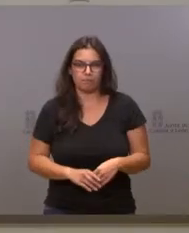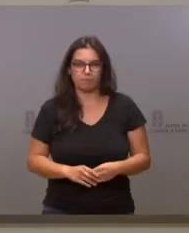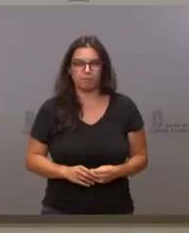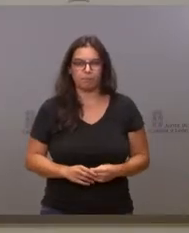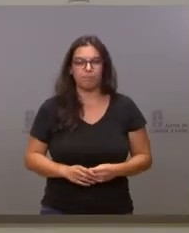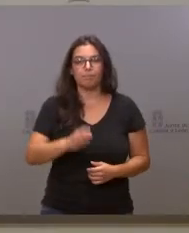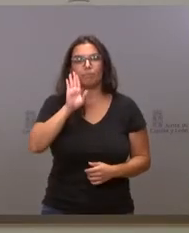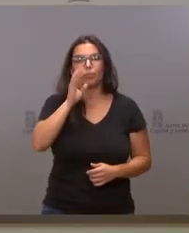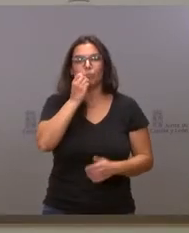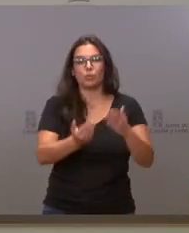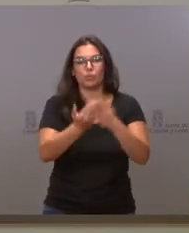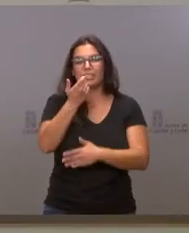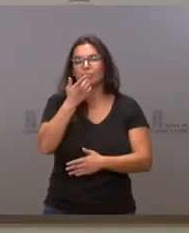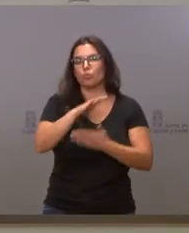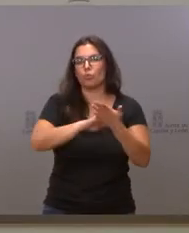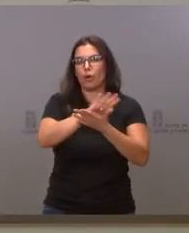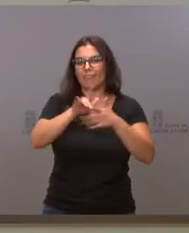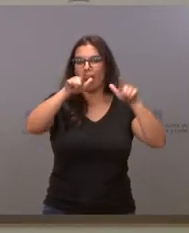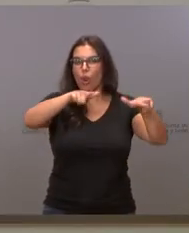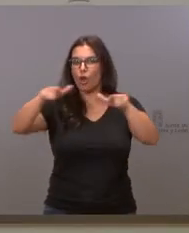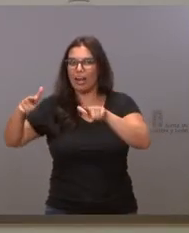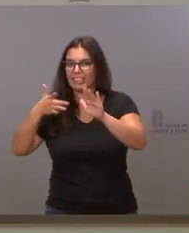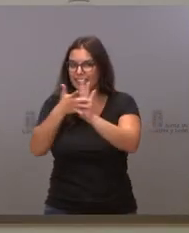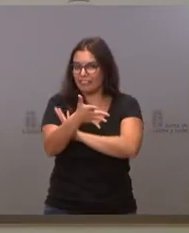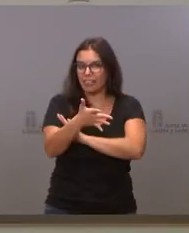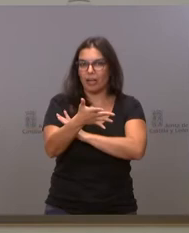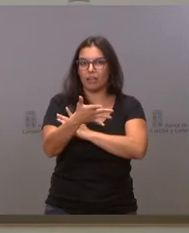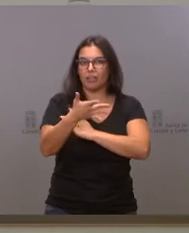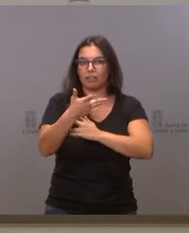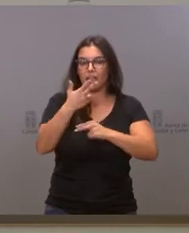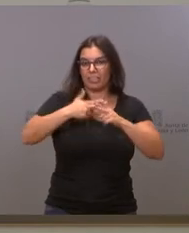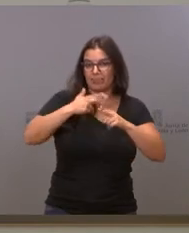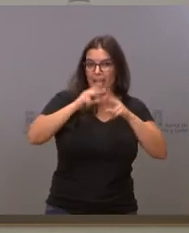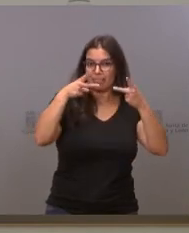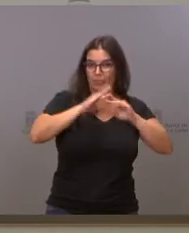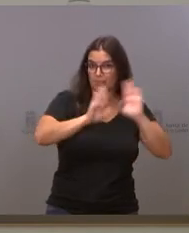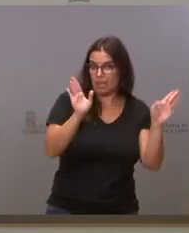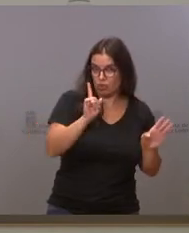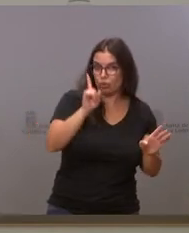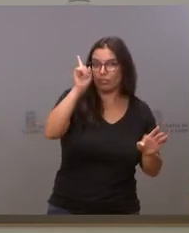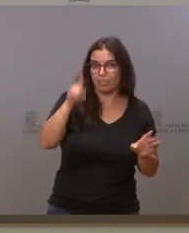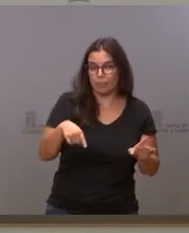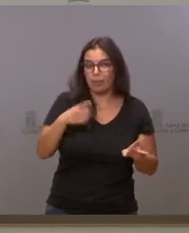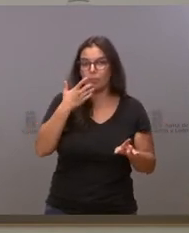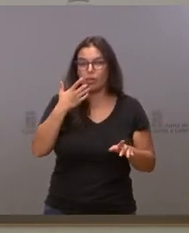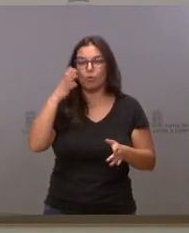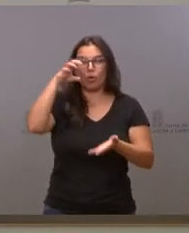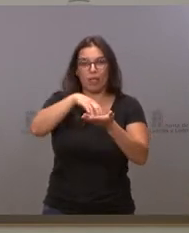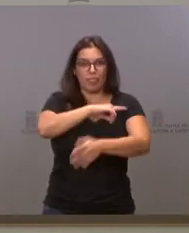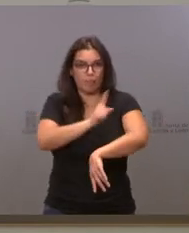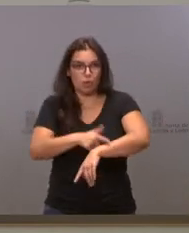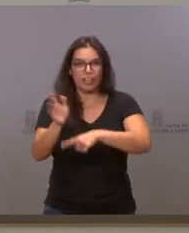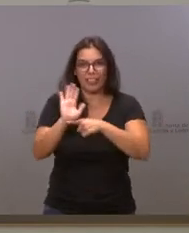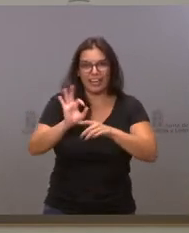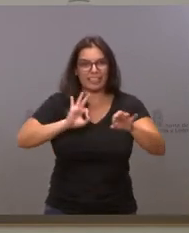Hola, buenos días. Cuando se refiere a locales, estamos hablando de locales no solo de hostelería, ¿no? Entiendo también, por ejemplo, que en recintos deportivos, cines,